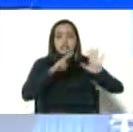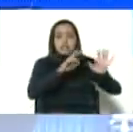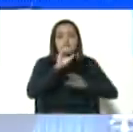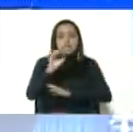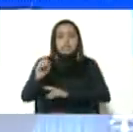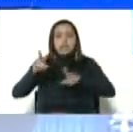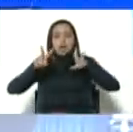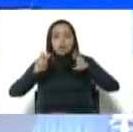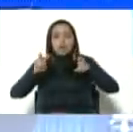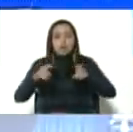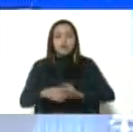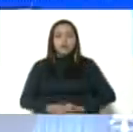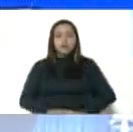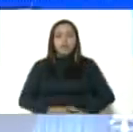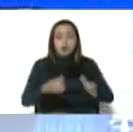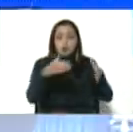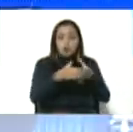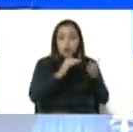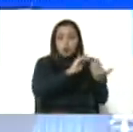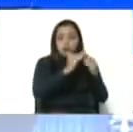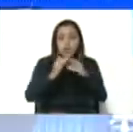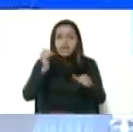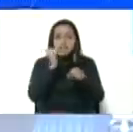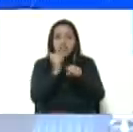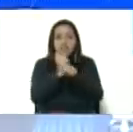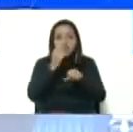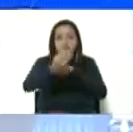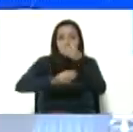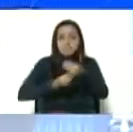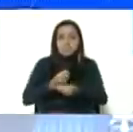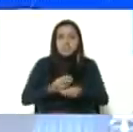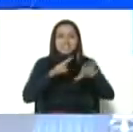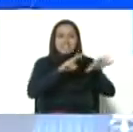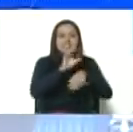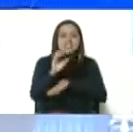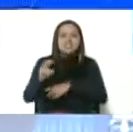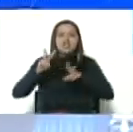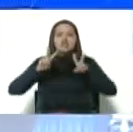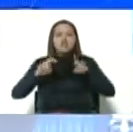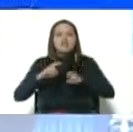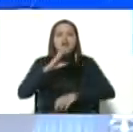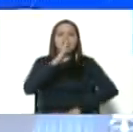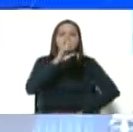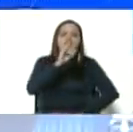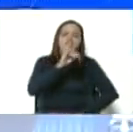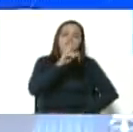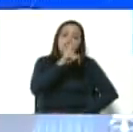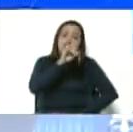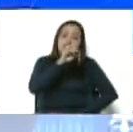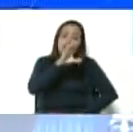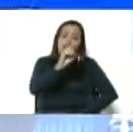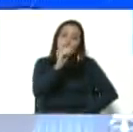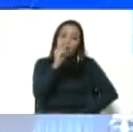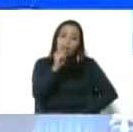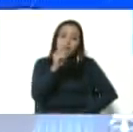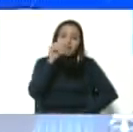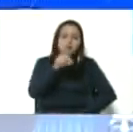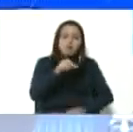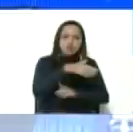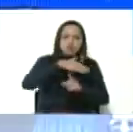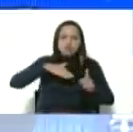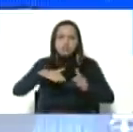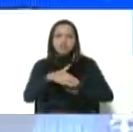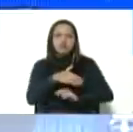brigadas comunales de trabajo y producción, 700 nuevas BRICOP, en el punto y círculo